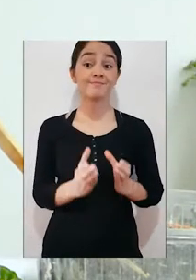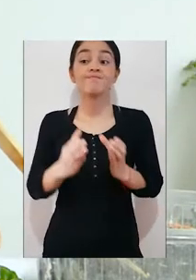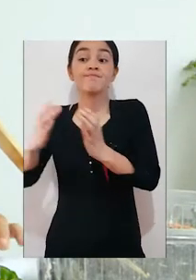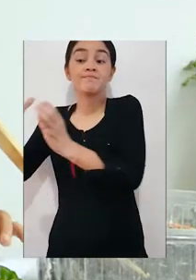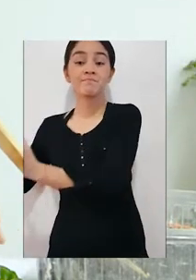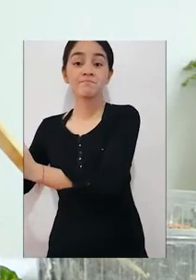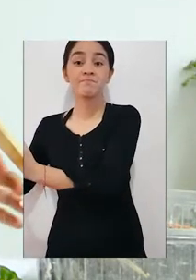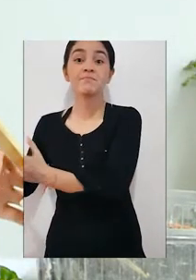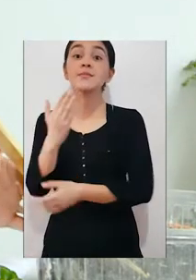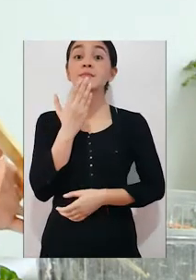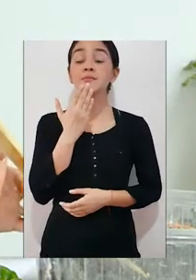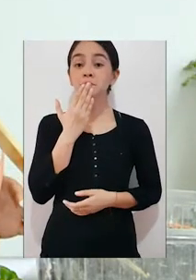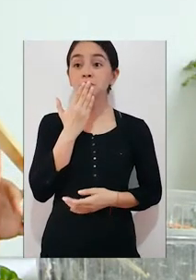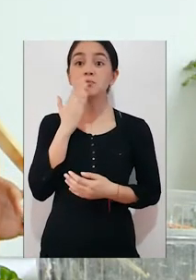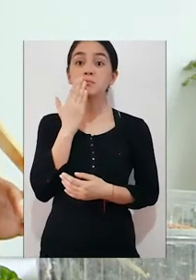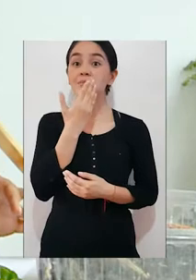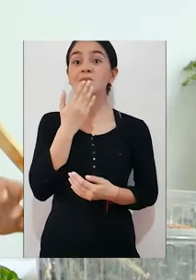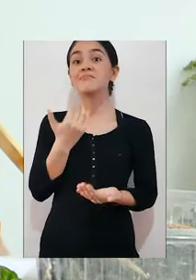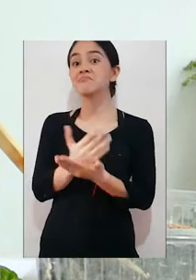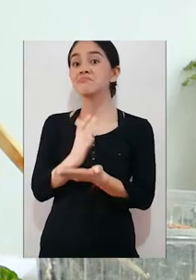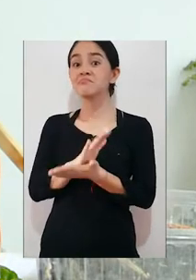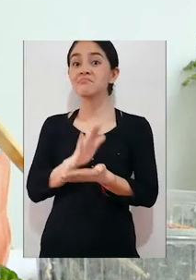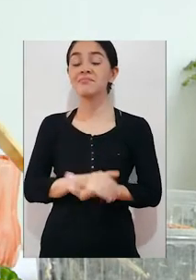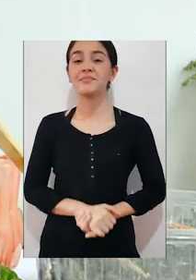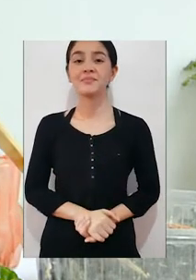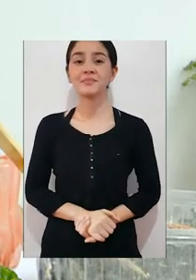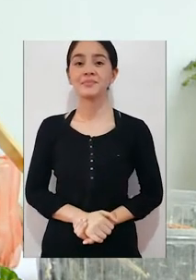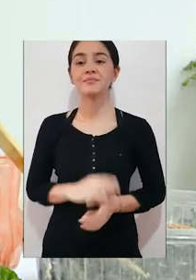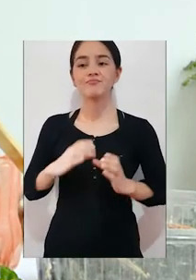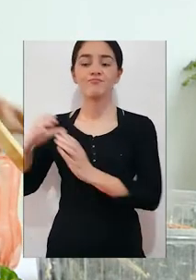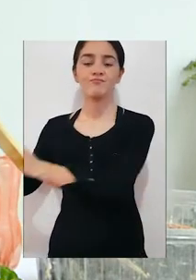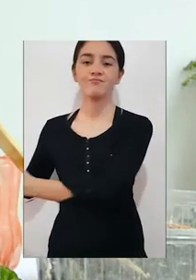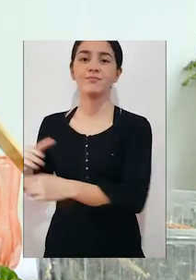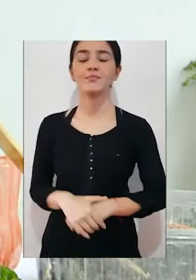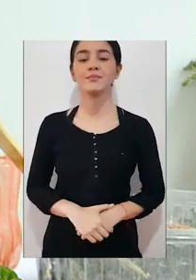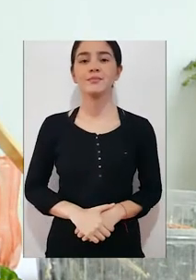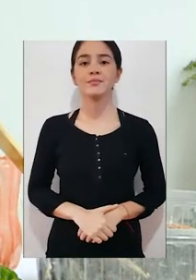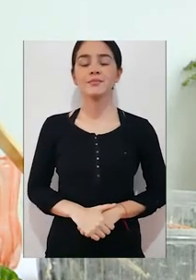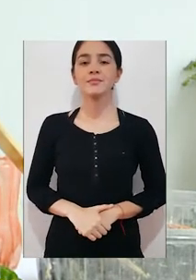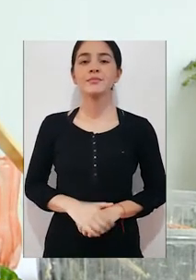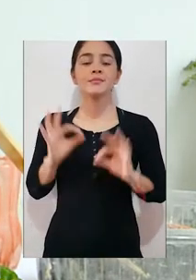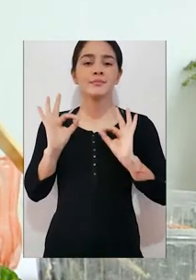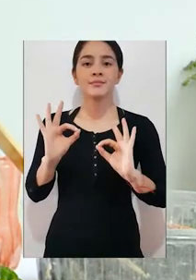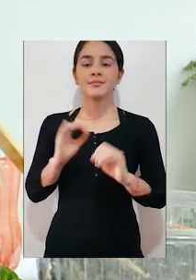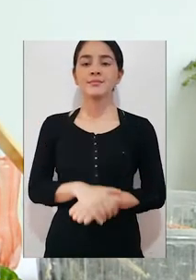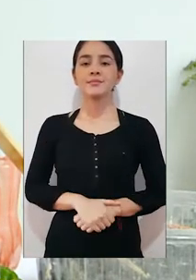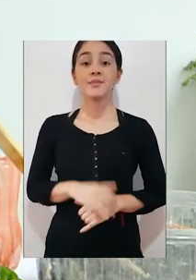sobre un papel para no manchar nuestra mesa y la apartamos bien